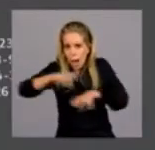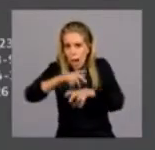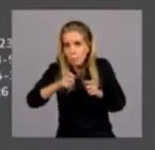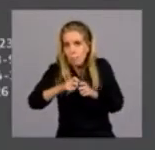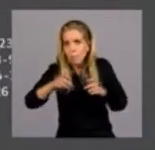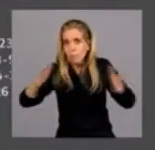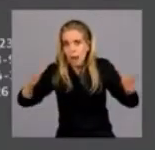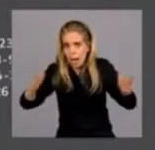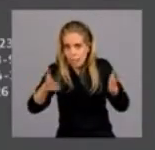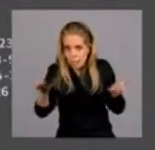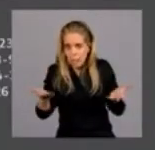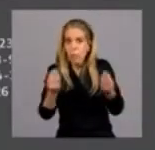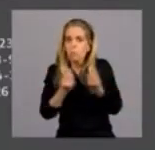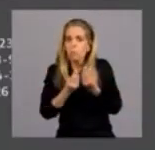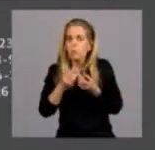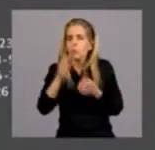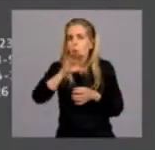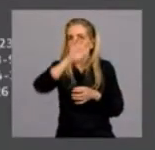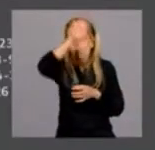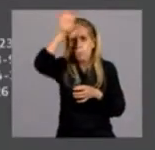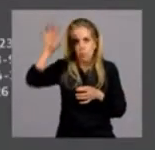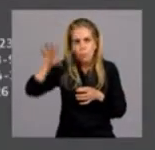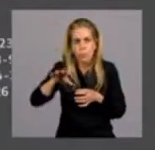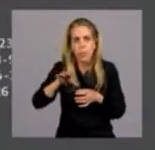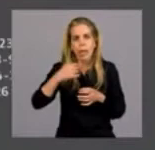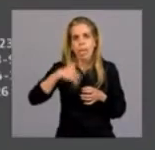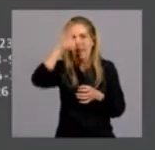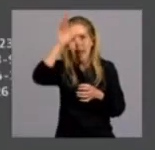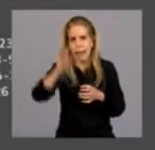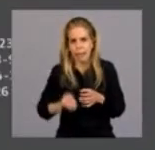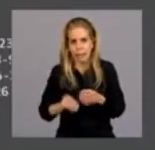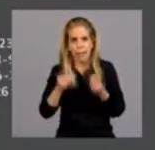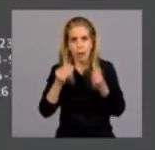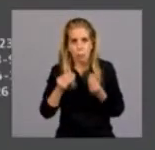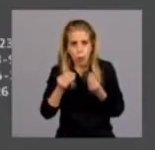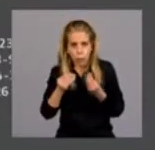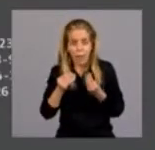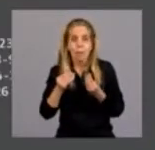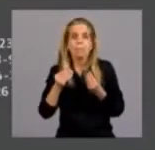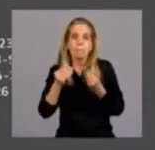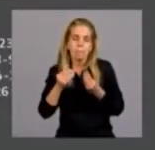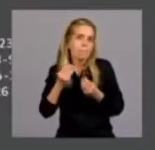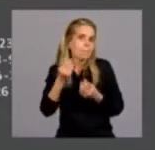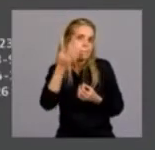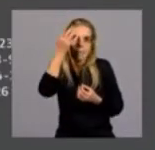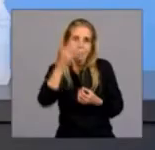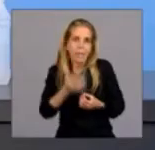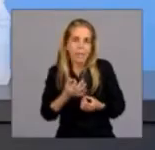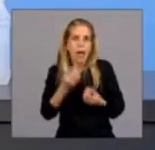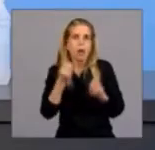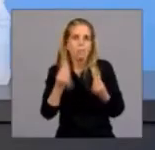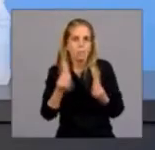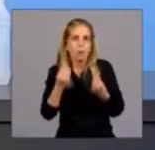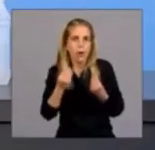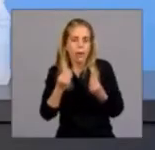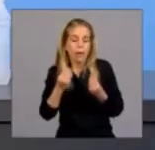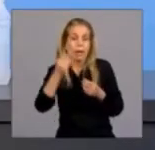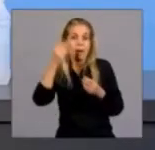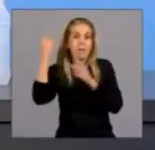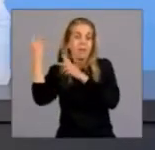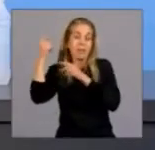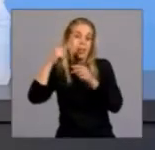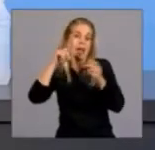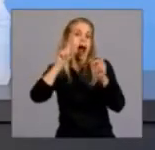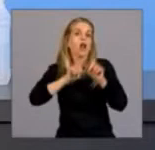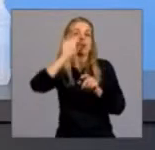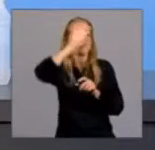en muchos lugares del interior del país ocurre por la visita, fundamentalmente, al área metropolitana de Buenos